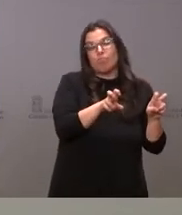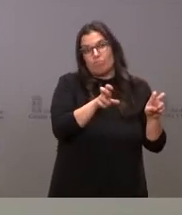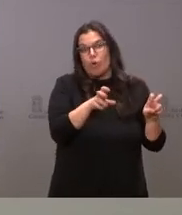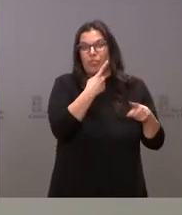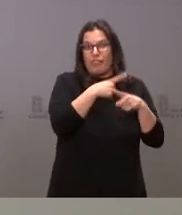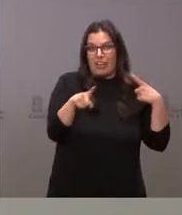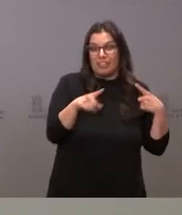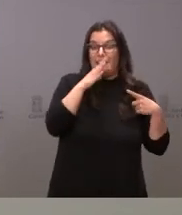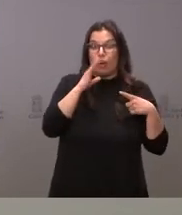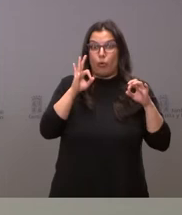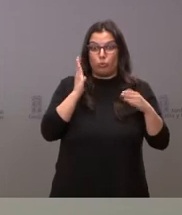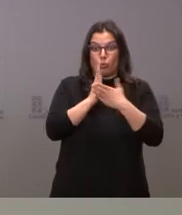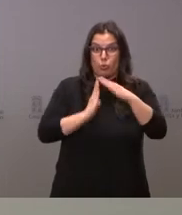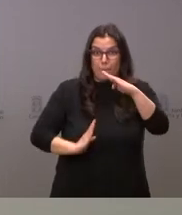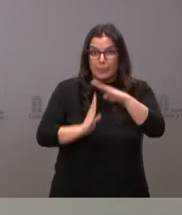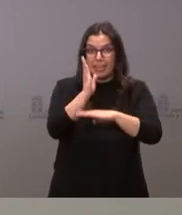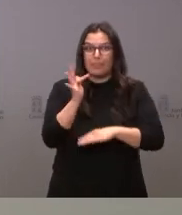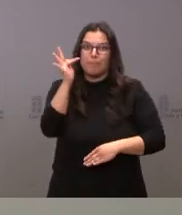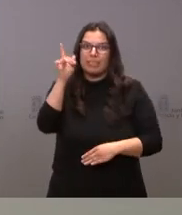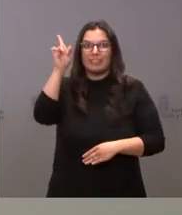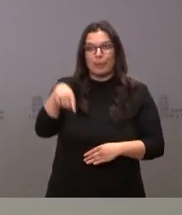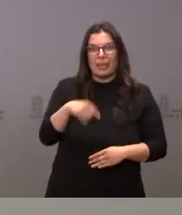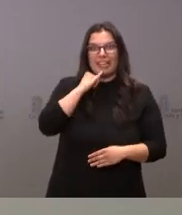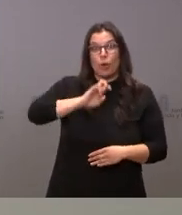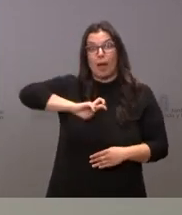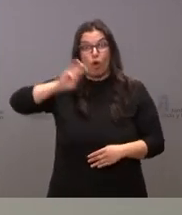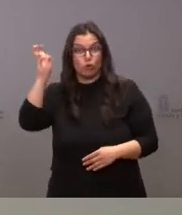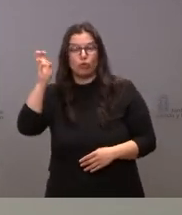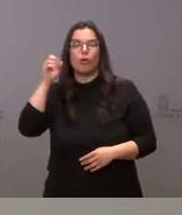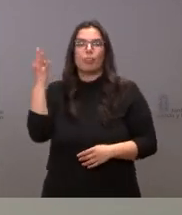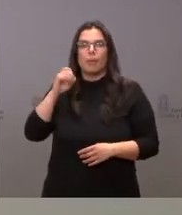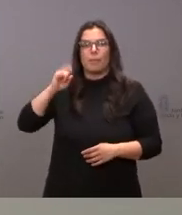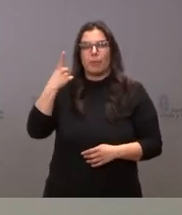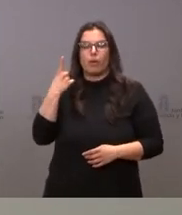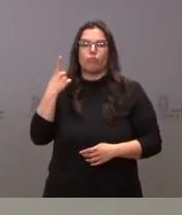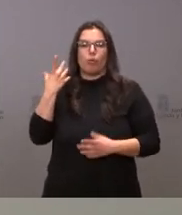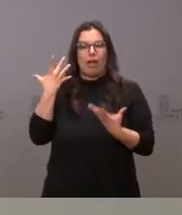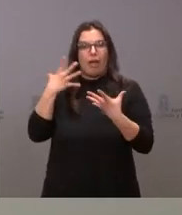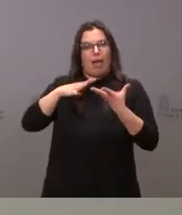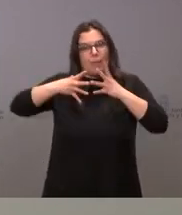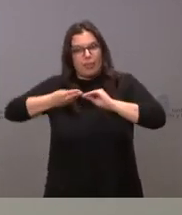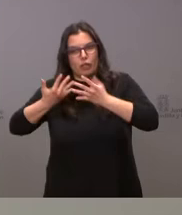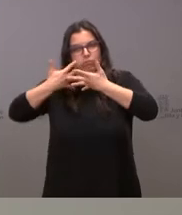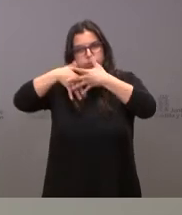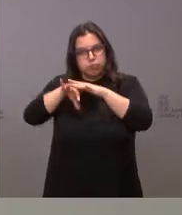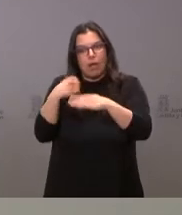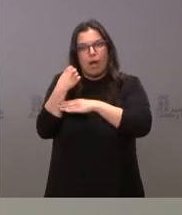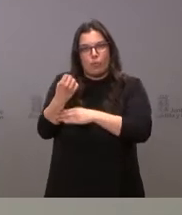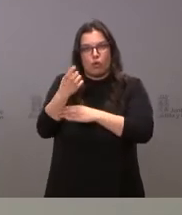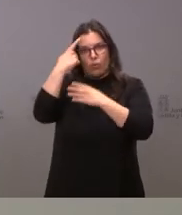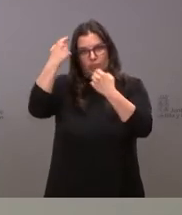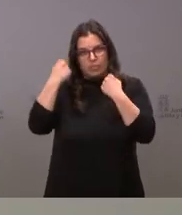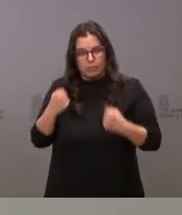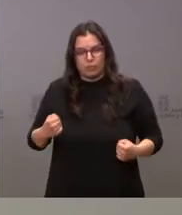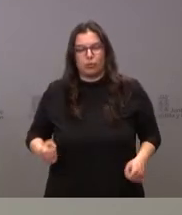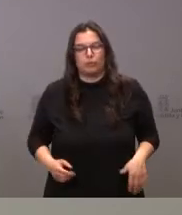comunidad autónoma, sino que exige este periodo también tanto de adaptación como de apoyo por parte de profesionales especializados. Como a